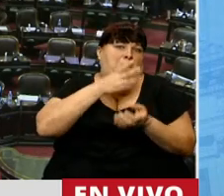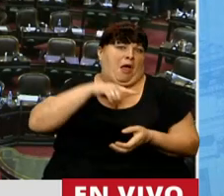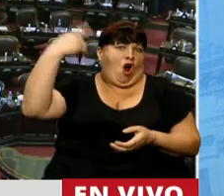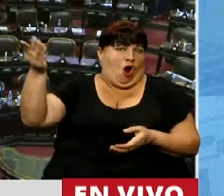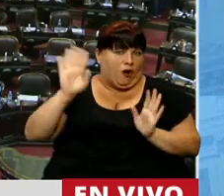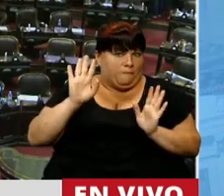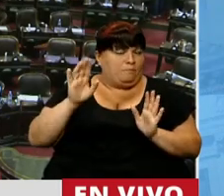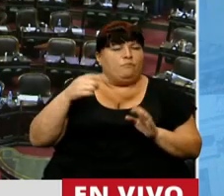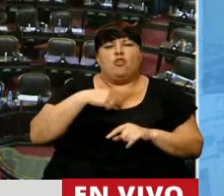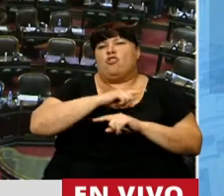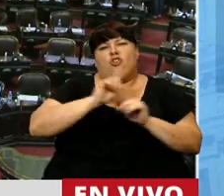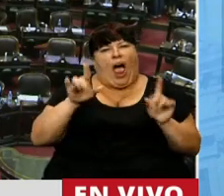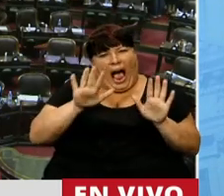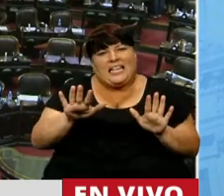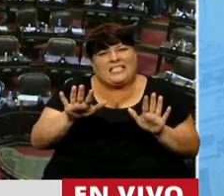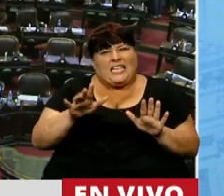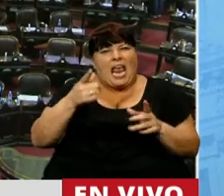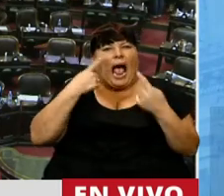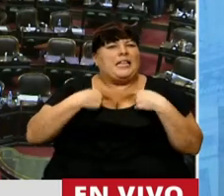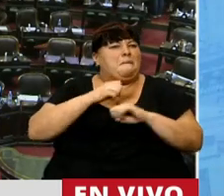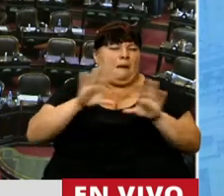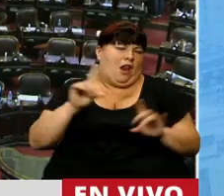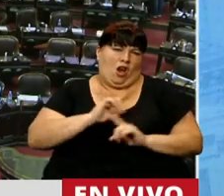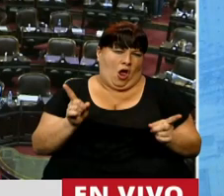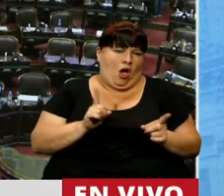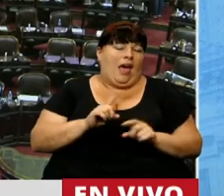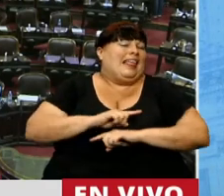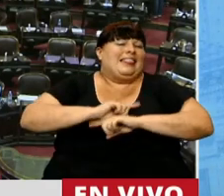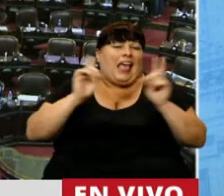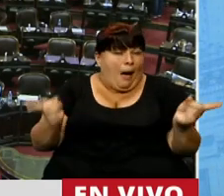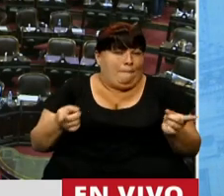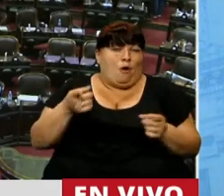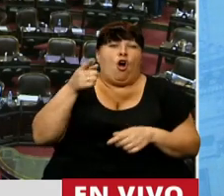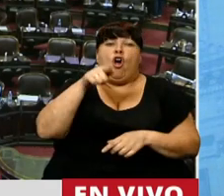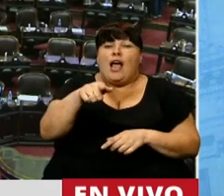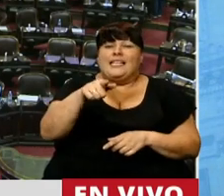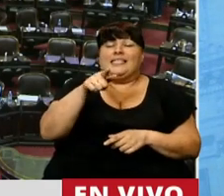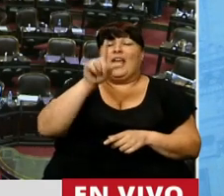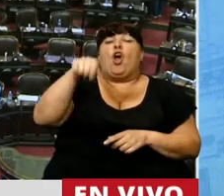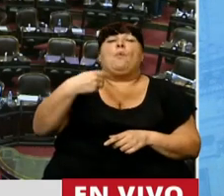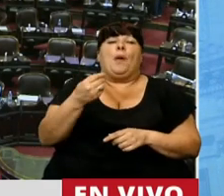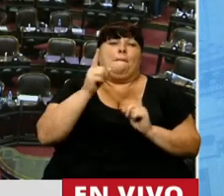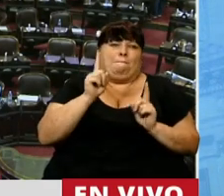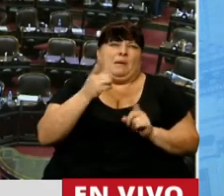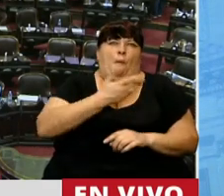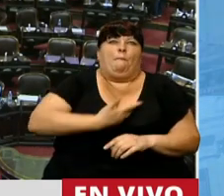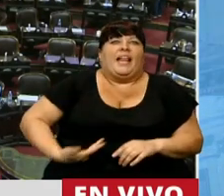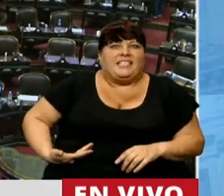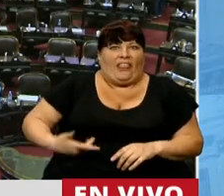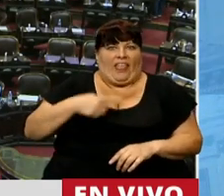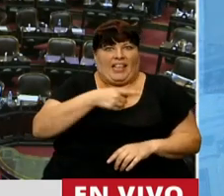No nos merecemos este destrato y mucho menos cuando este proviene del propio